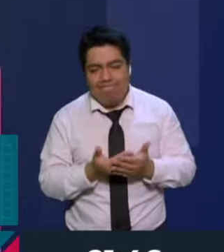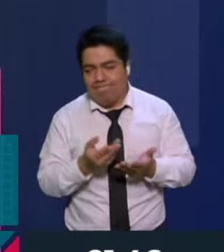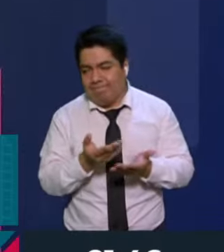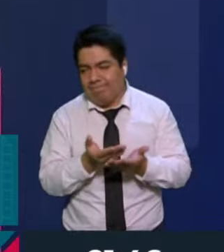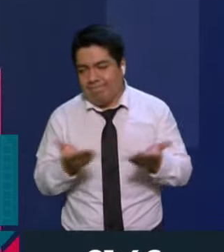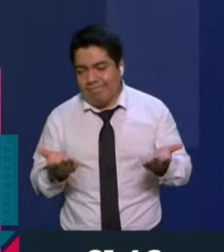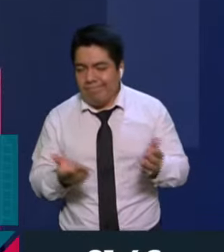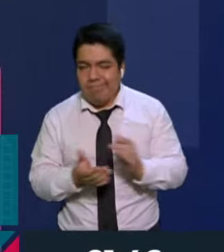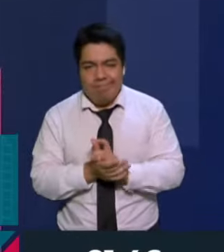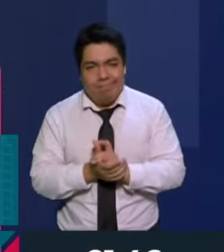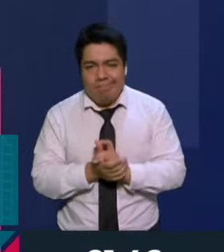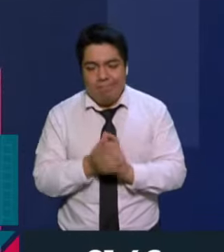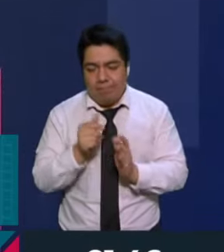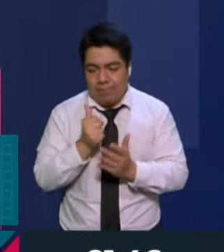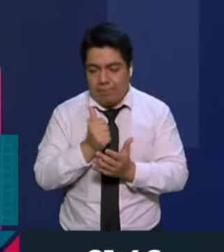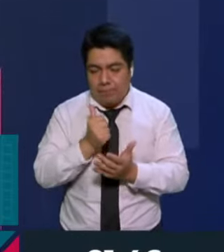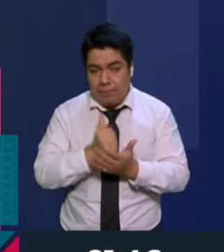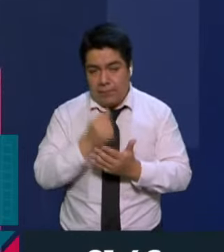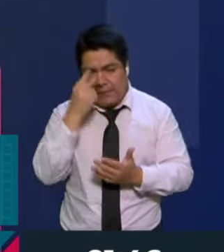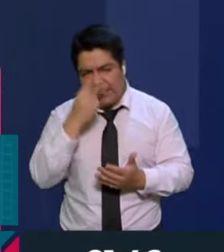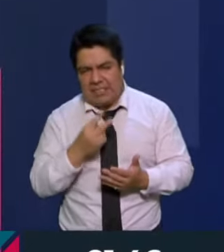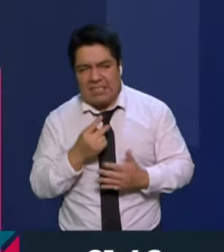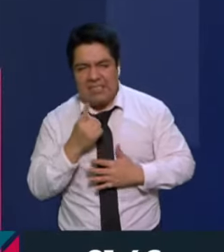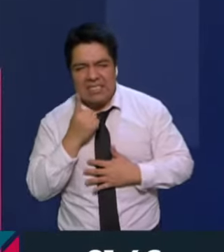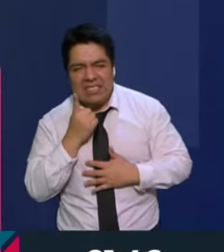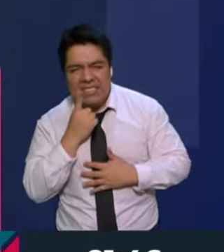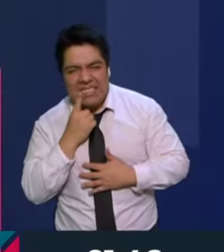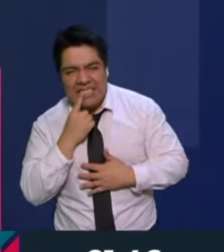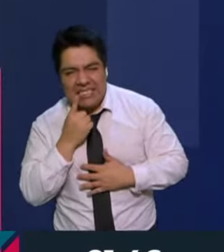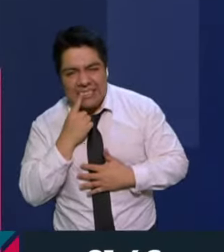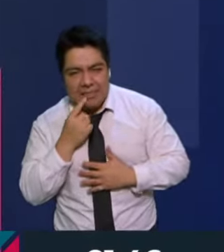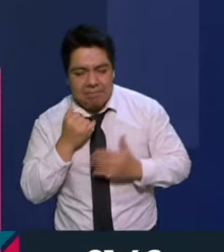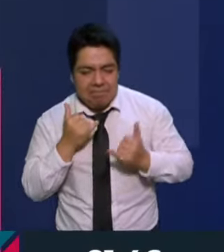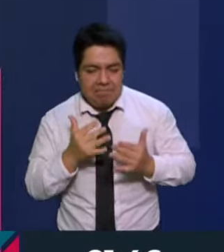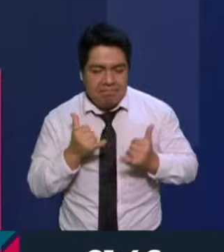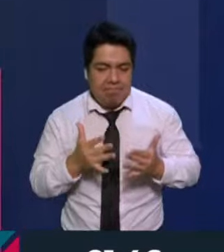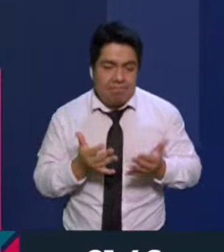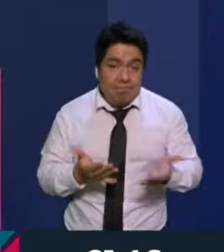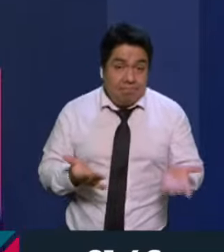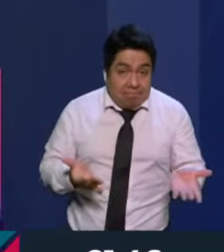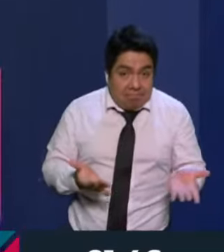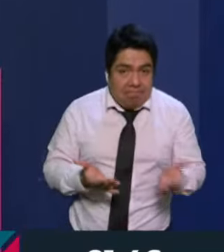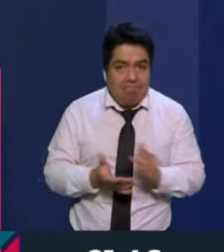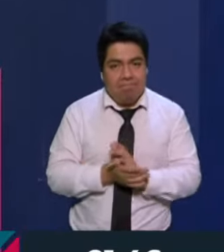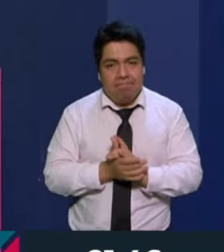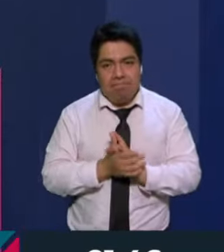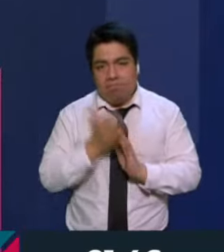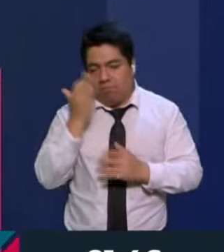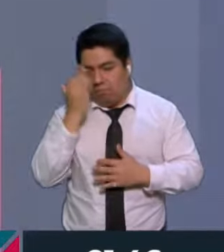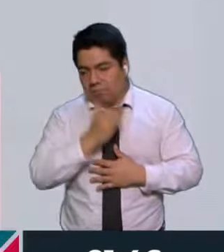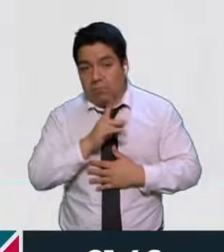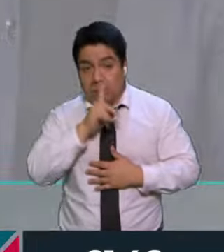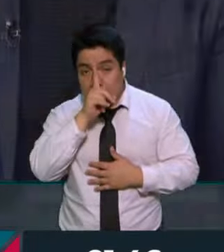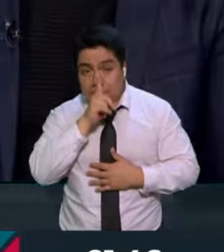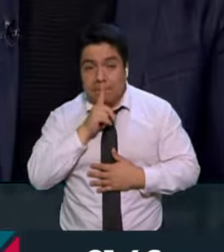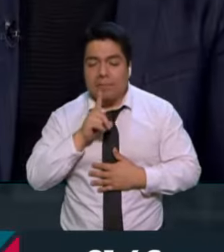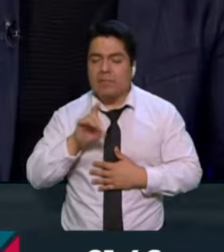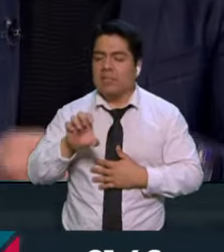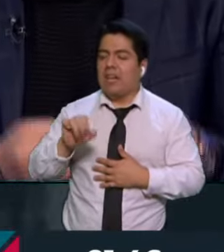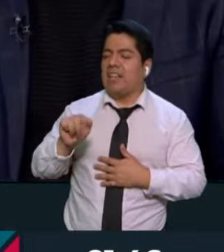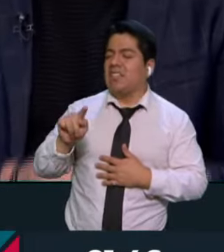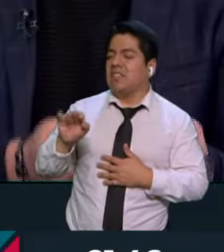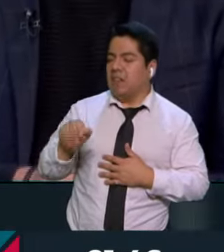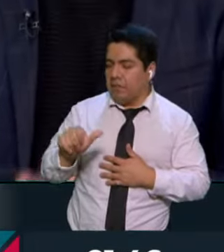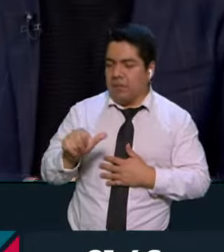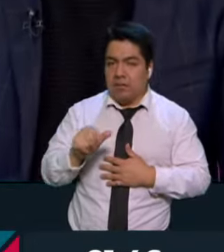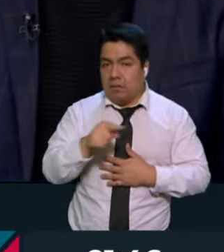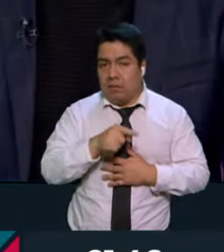todos en la Ciudad de México, un tema de una estafa, esto es una mentira, porque